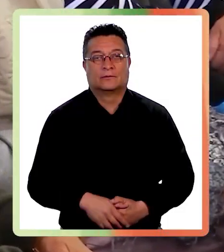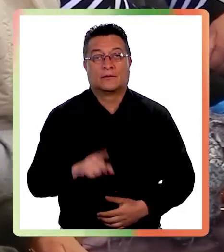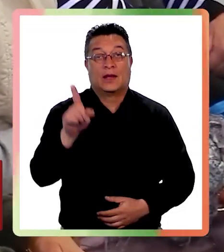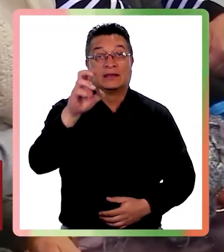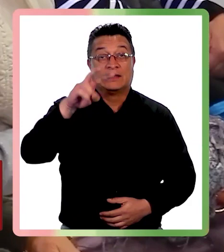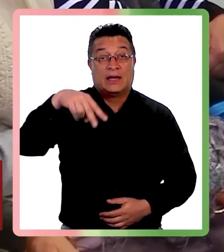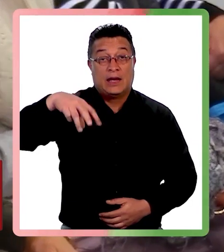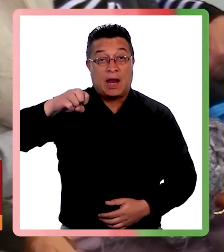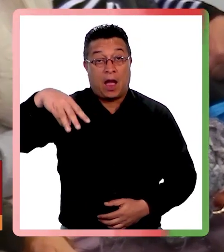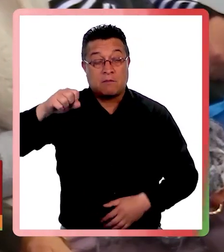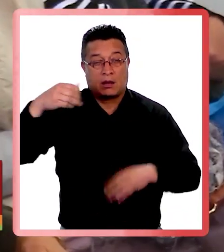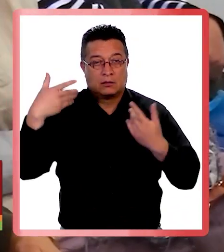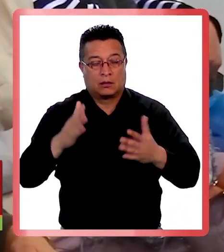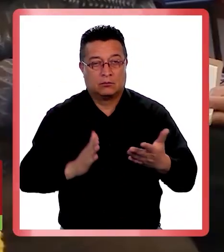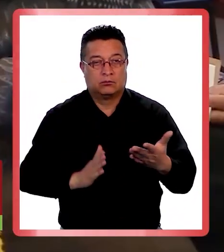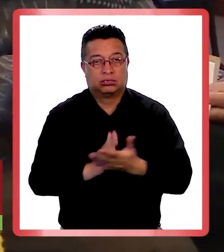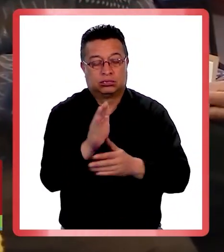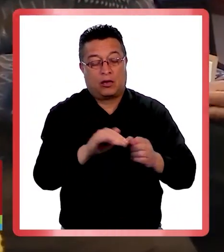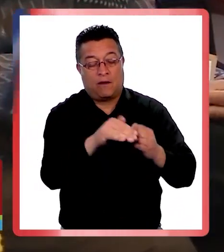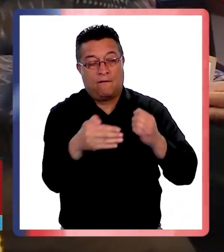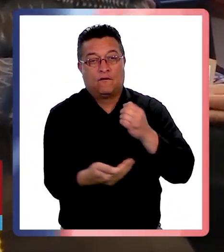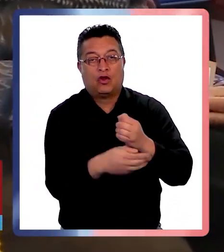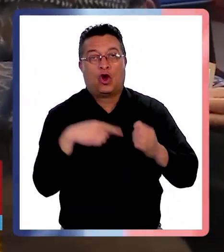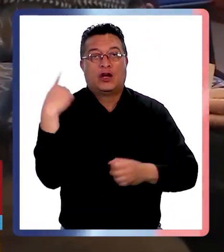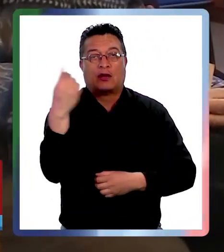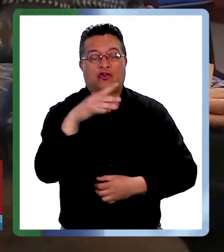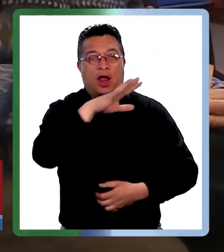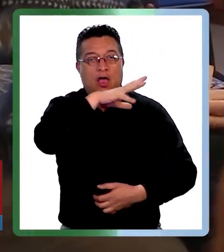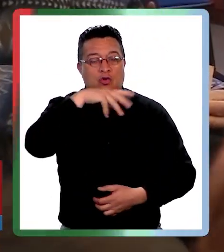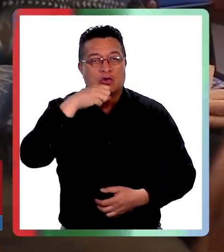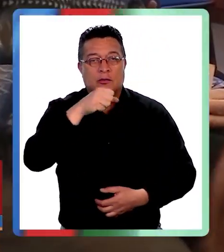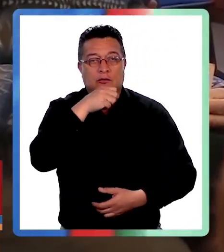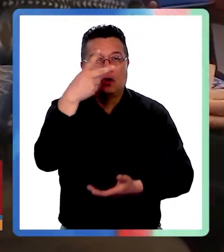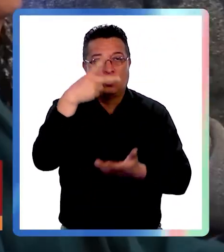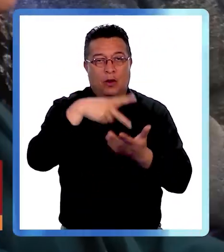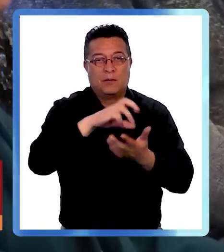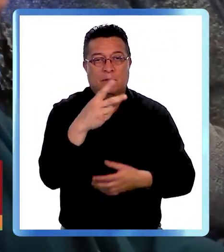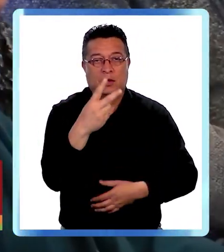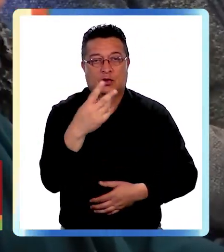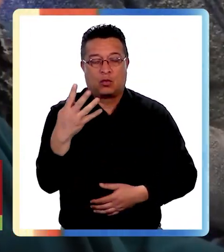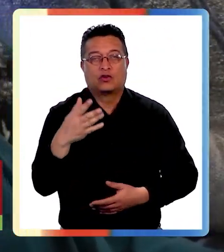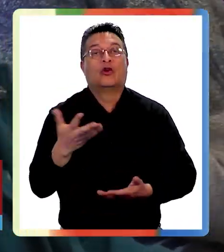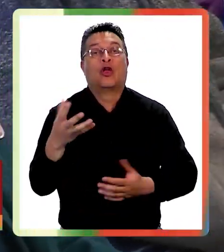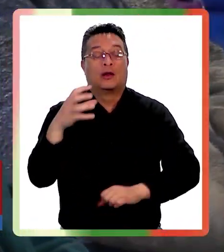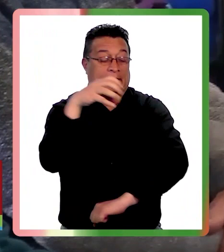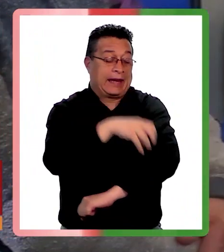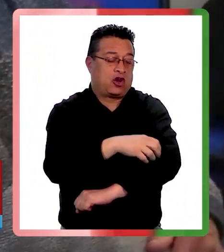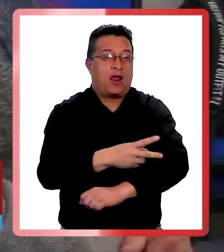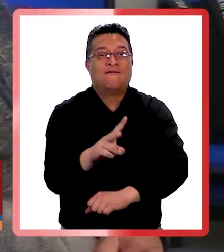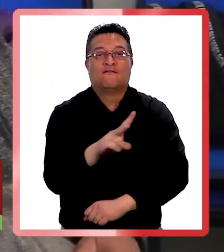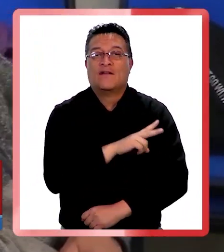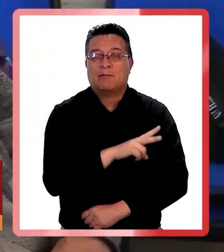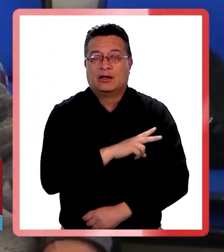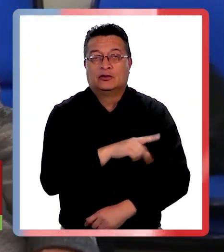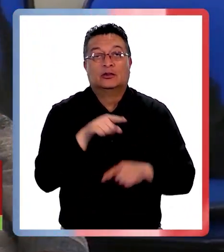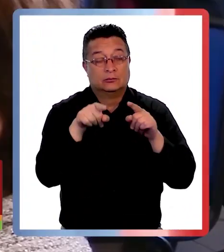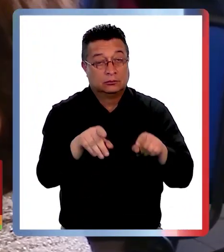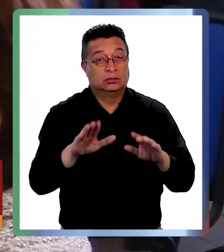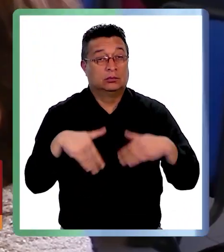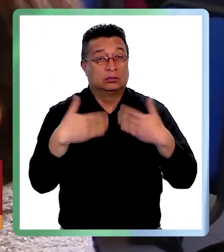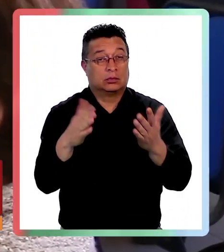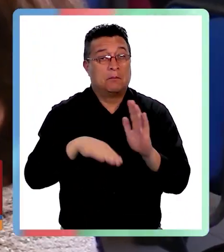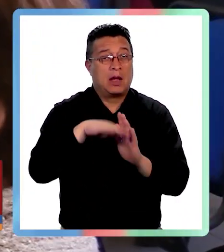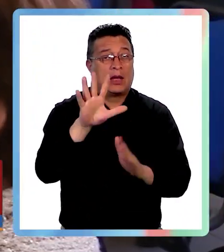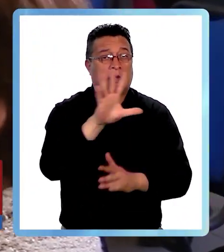Cenama realizó el lanzamiento del Fondo Nacional del Adulto Mayor 2024 en la región de Valparaíso. Con este se entregarán